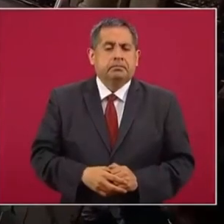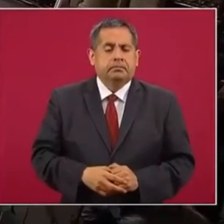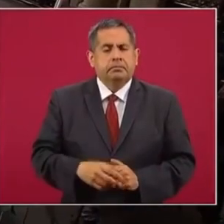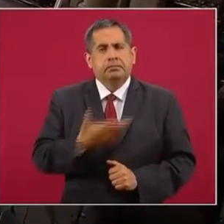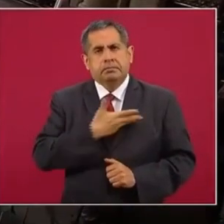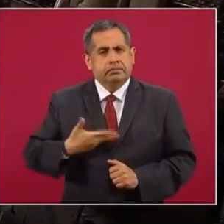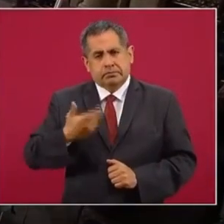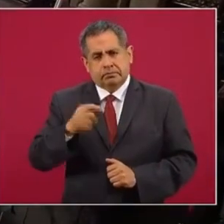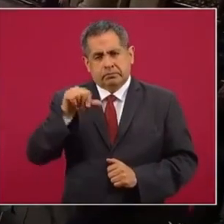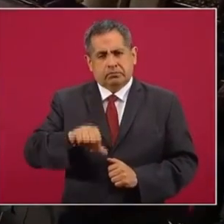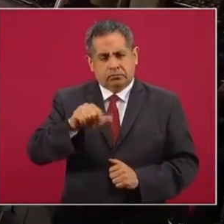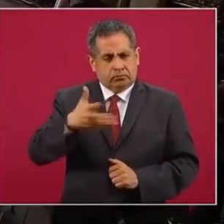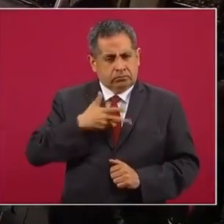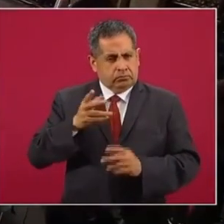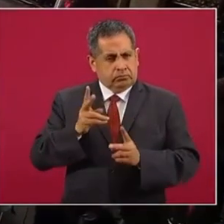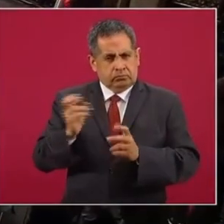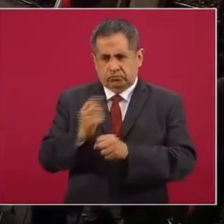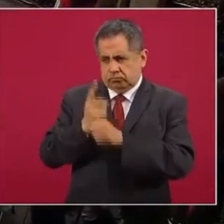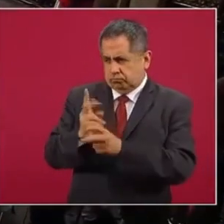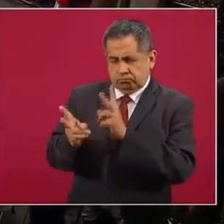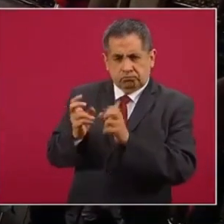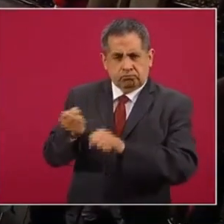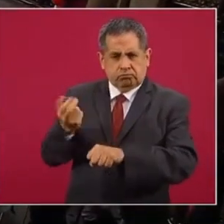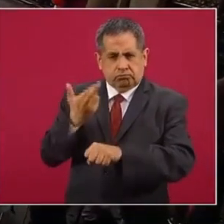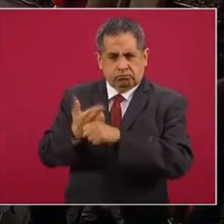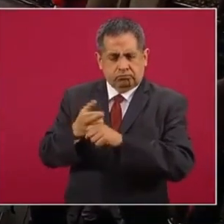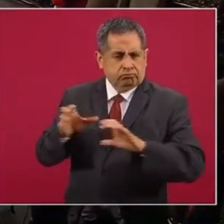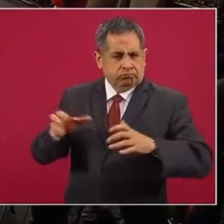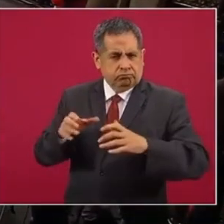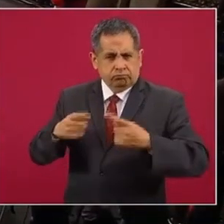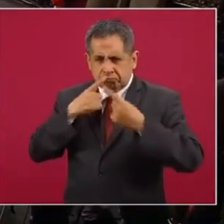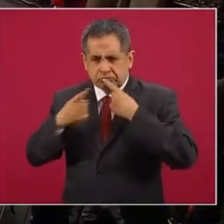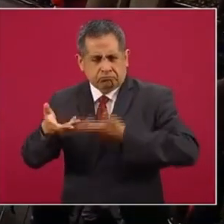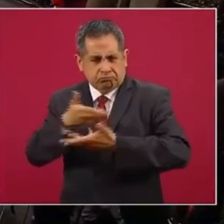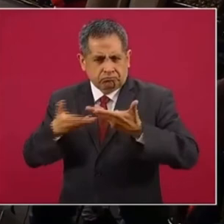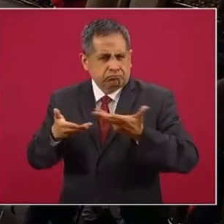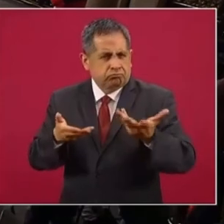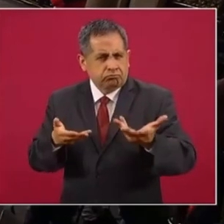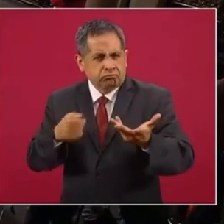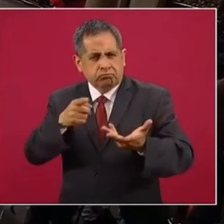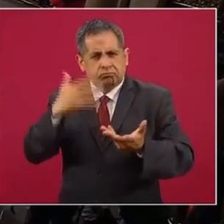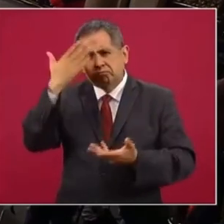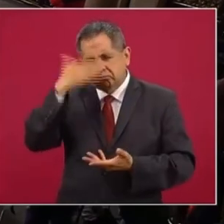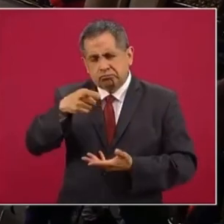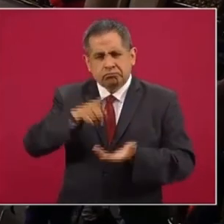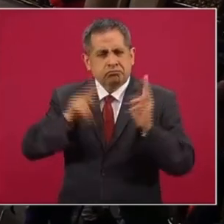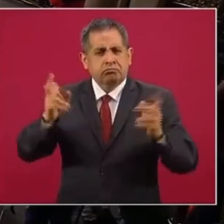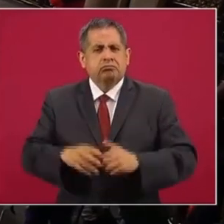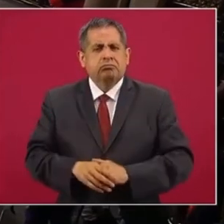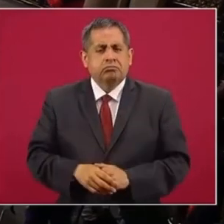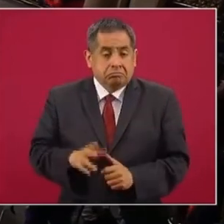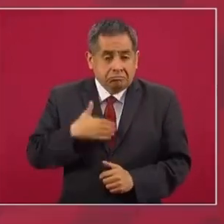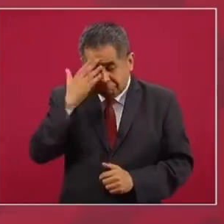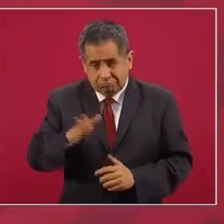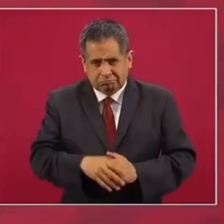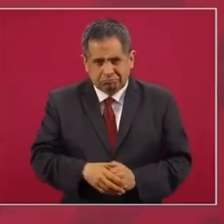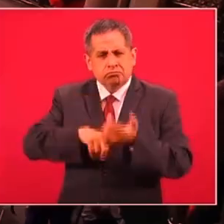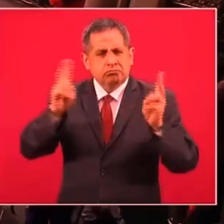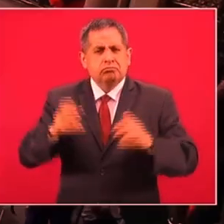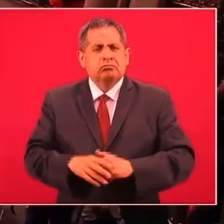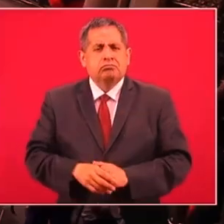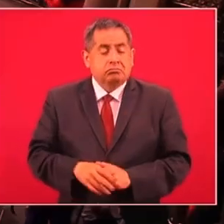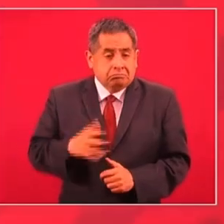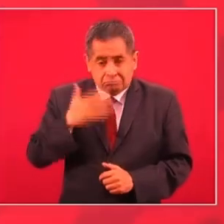tuvo oportunidad de platicar con su secretario particular sobre esta información o ustedes conocían sobre este tema. No, no tenía yo este